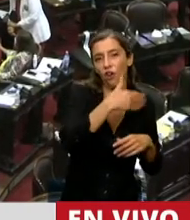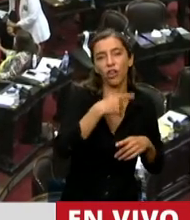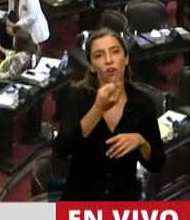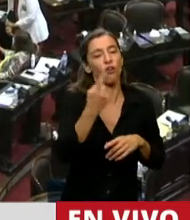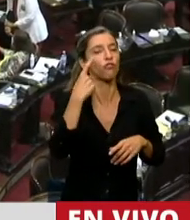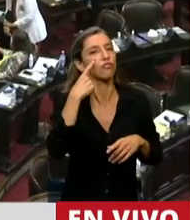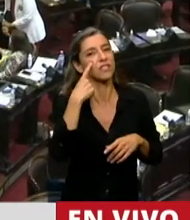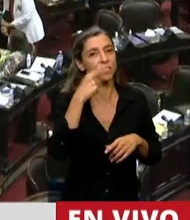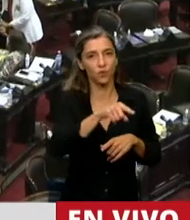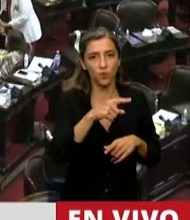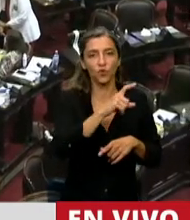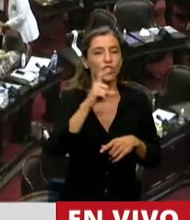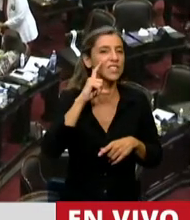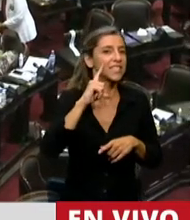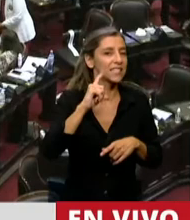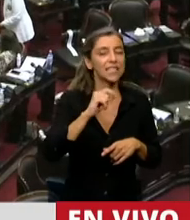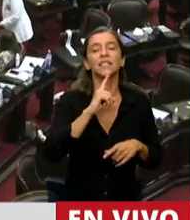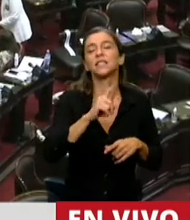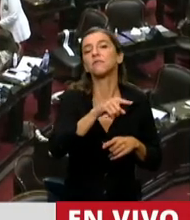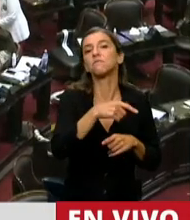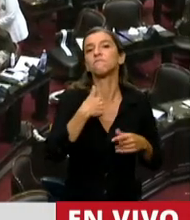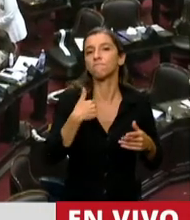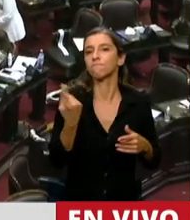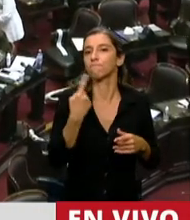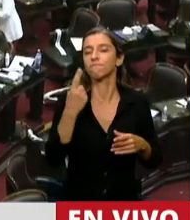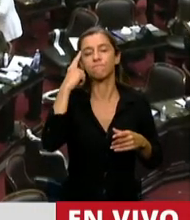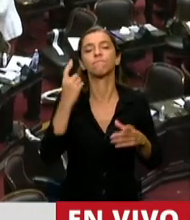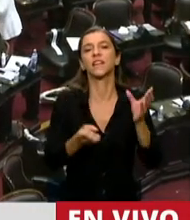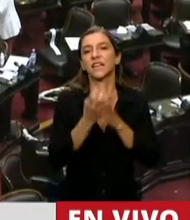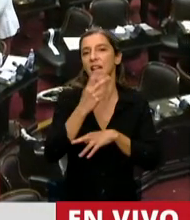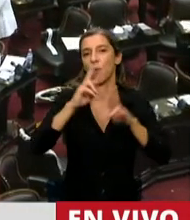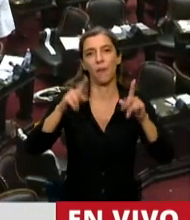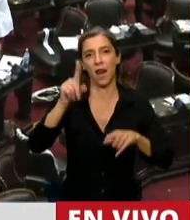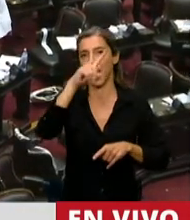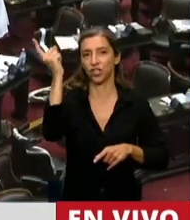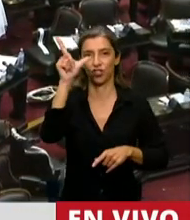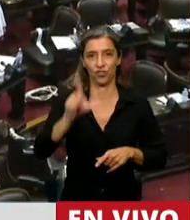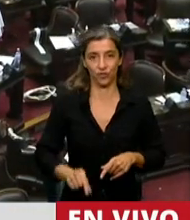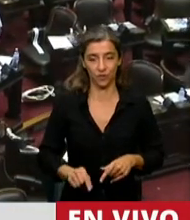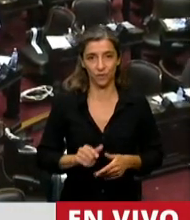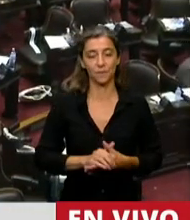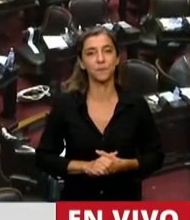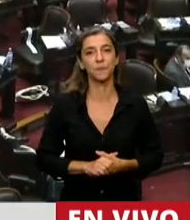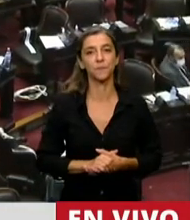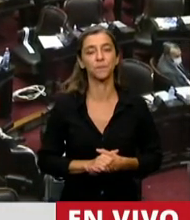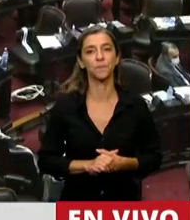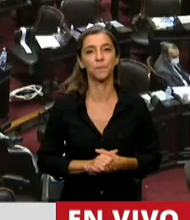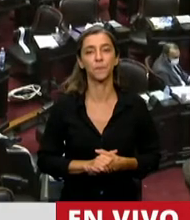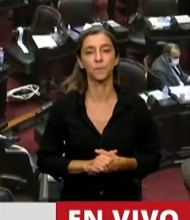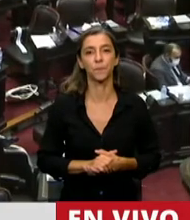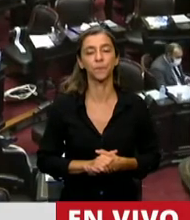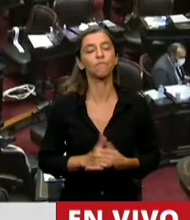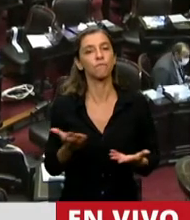CICID, y la necesidad de elaborar un plan nacional. Pero sin embargo, para avanzar en el...